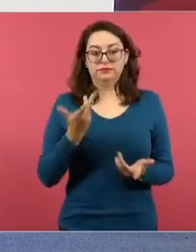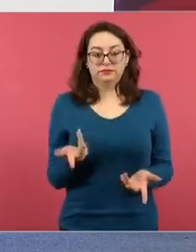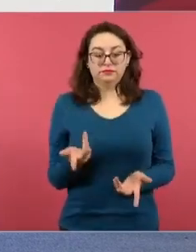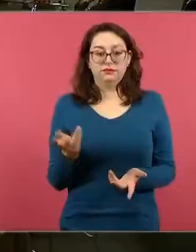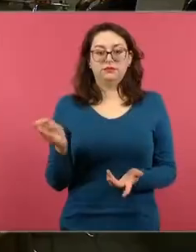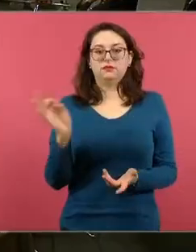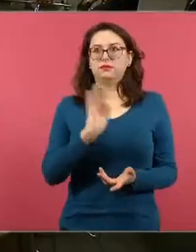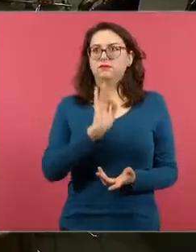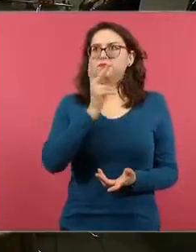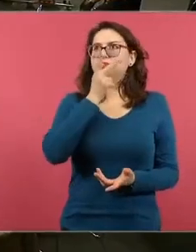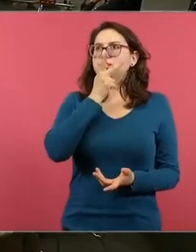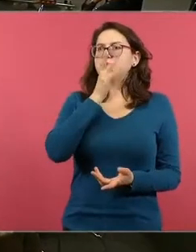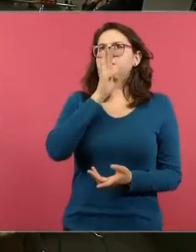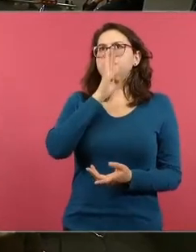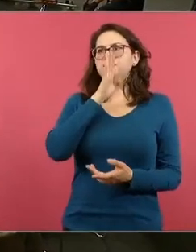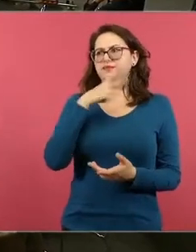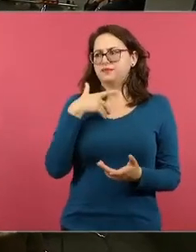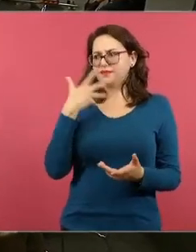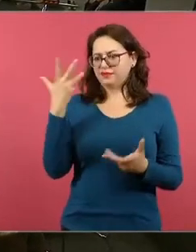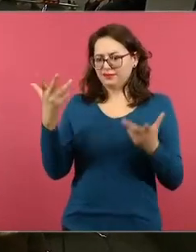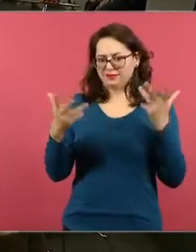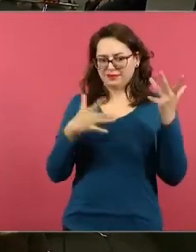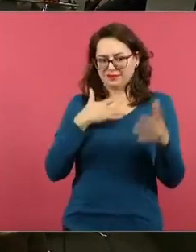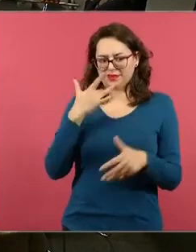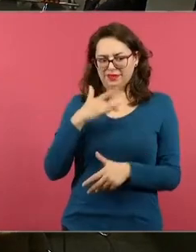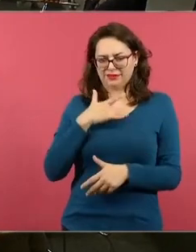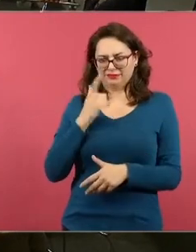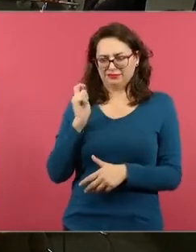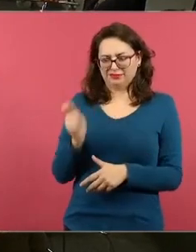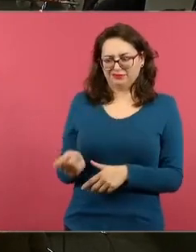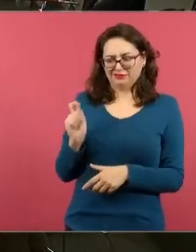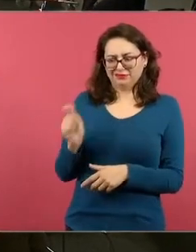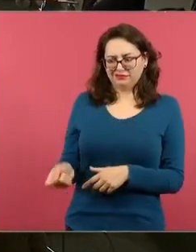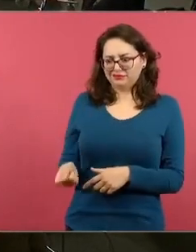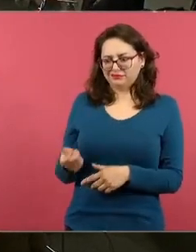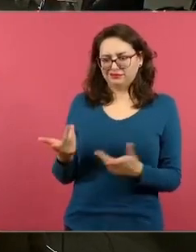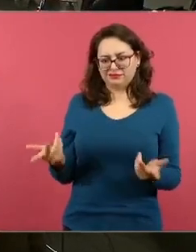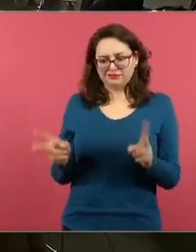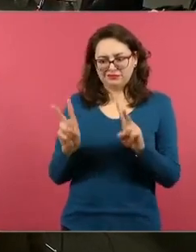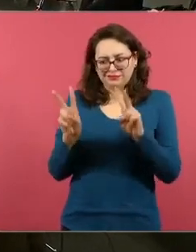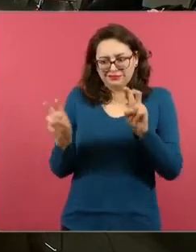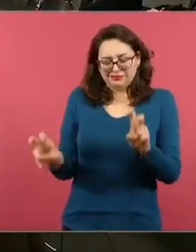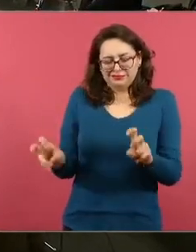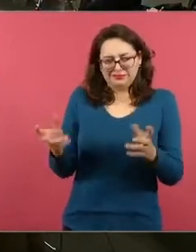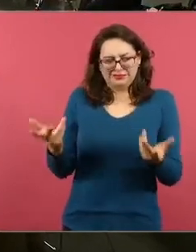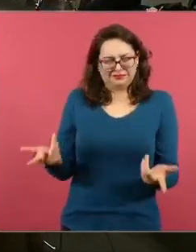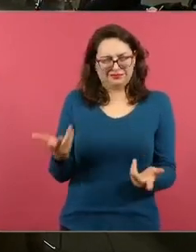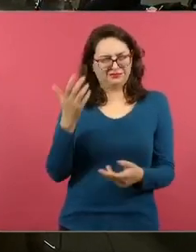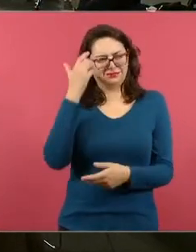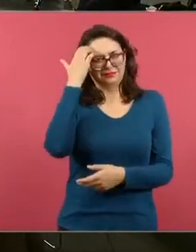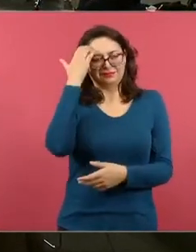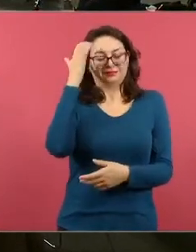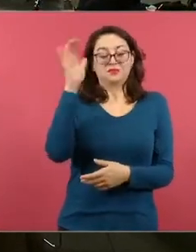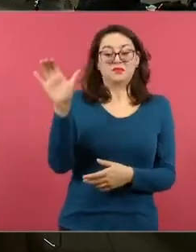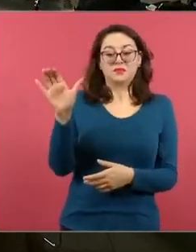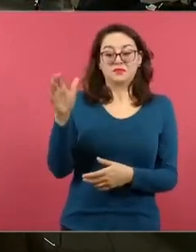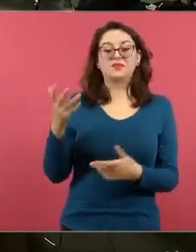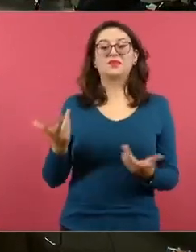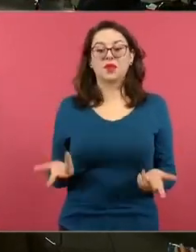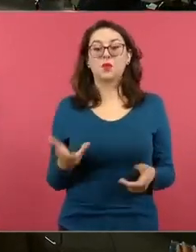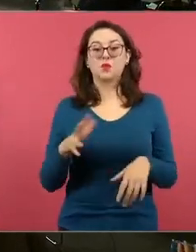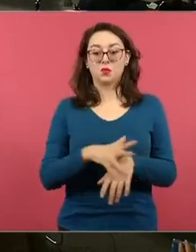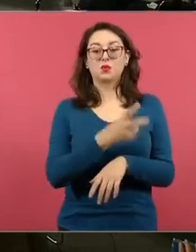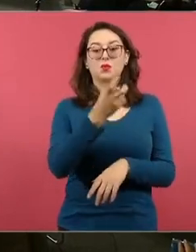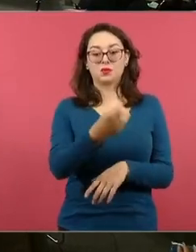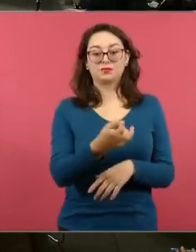probablemente digan, bueno, qué es eso, qué es estado de agregación de la materia. Bien, pues para eso tenemos el